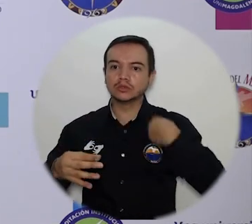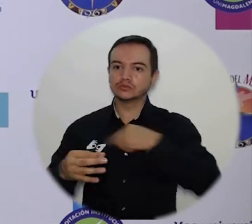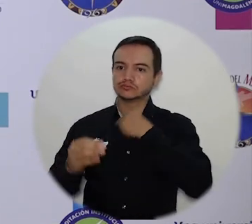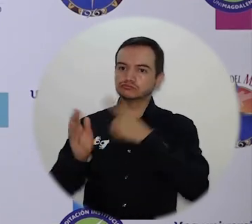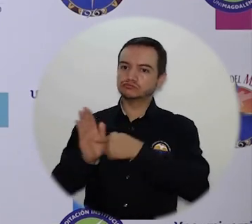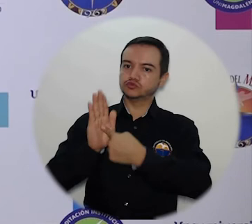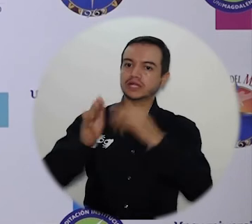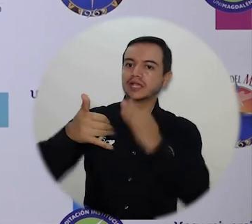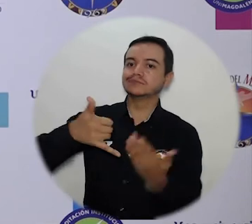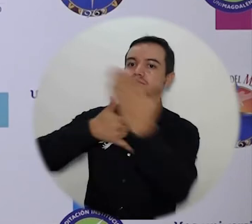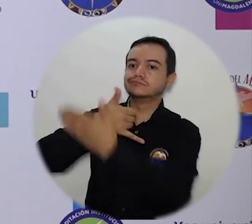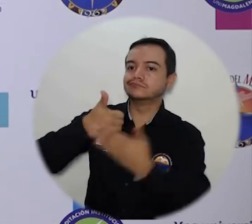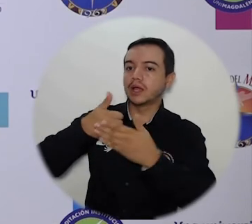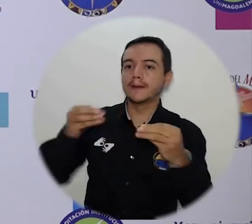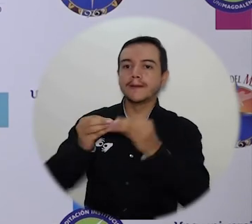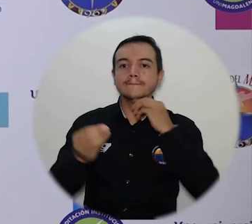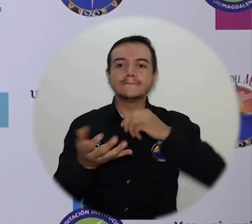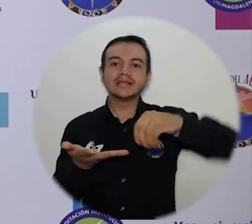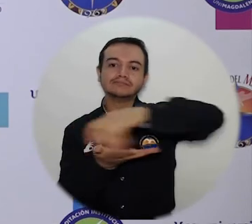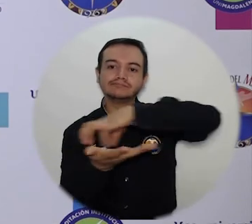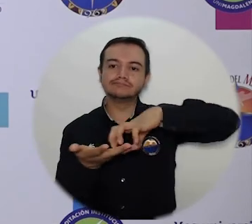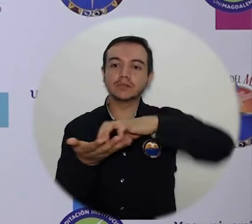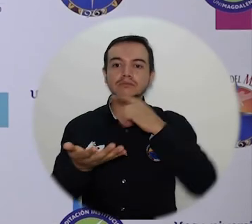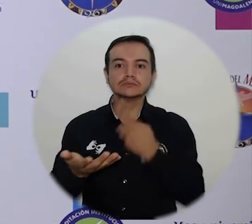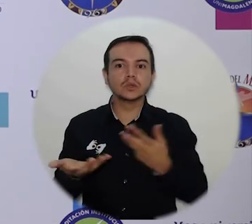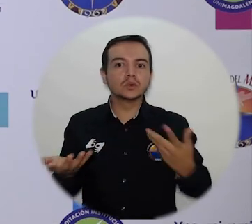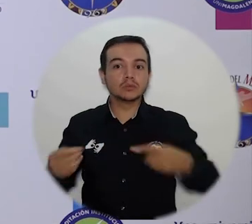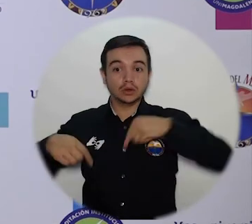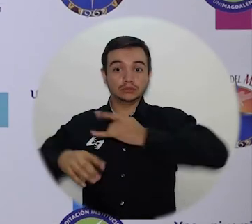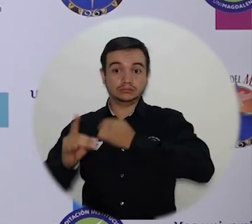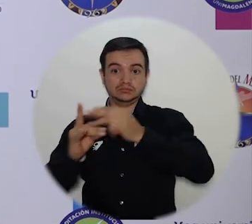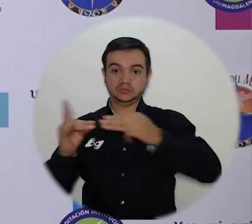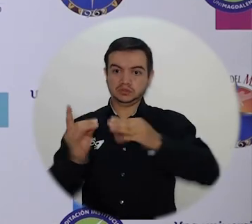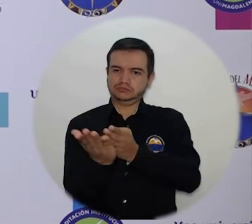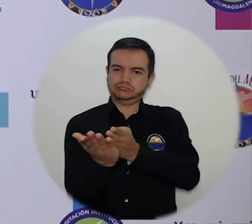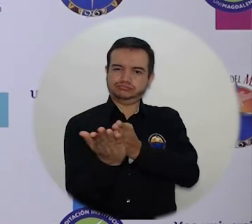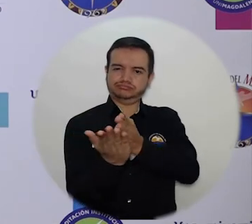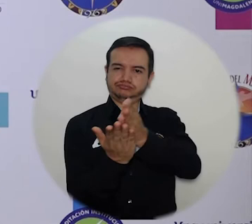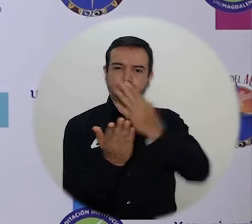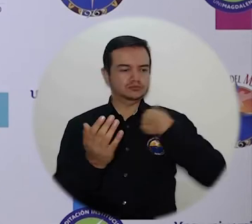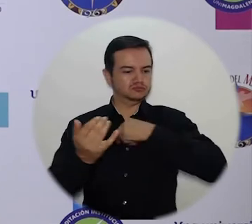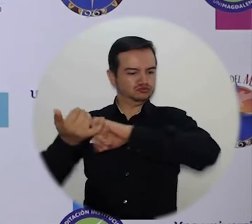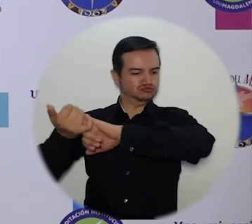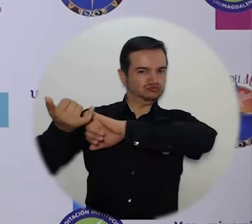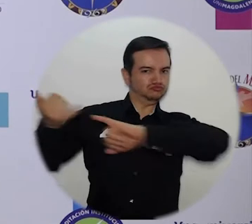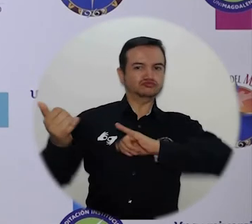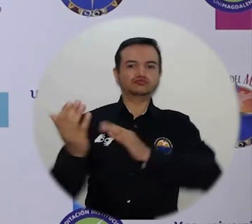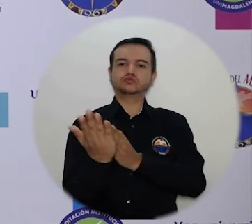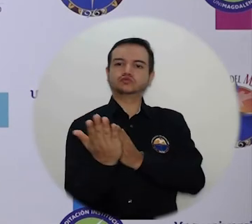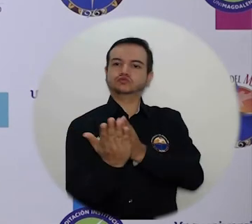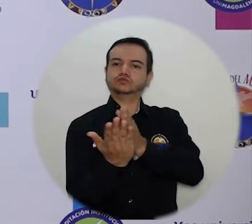del Magdalena va por un buen camino, la Universidad del Magdalena hizo respetar su autonomía, la Universidad del Magdalena siente